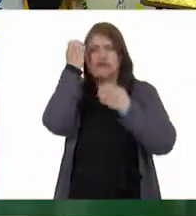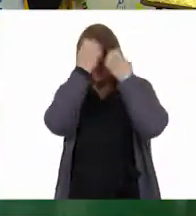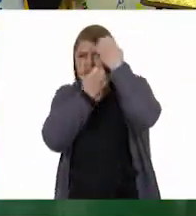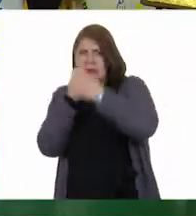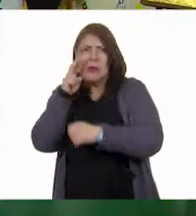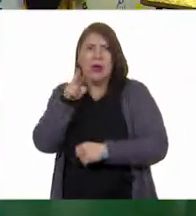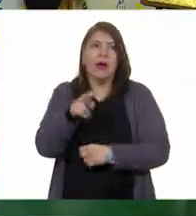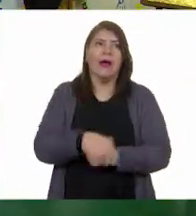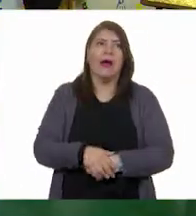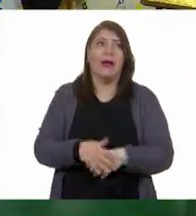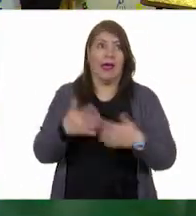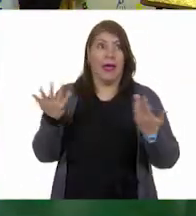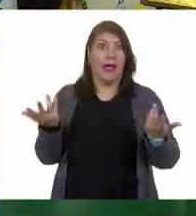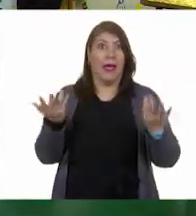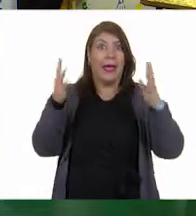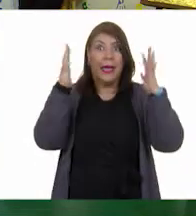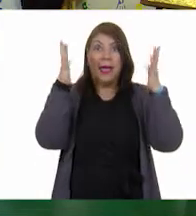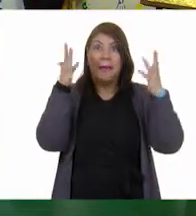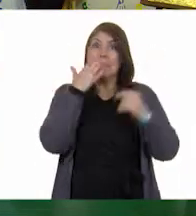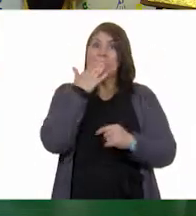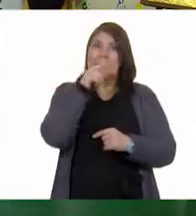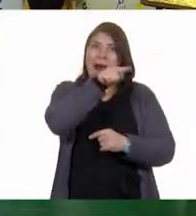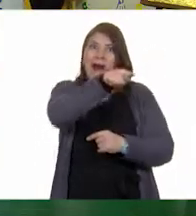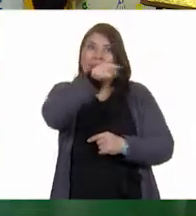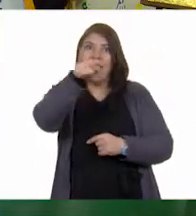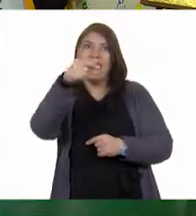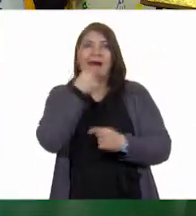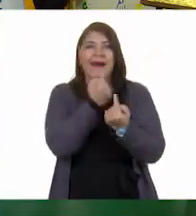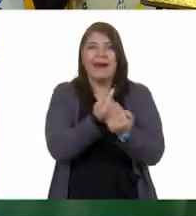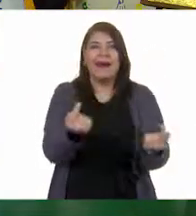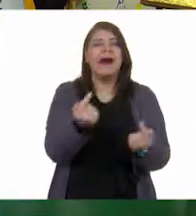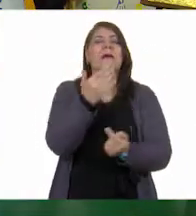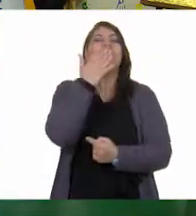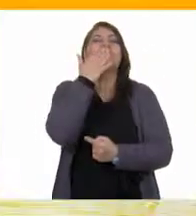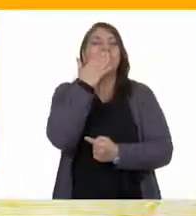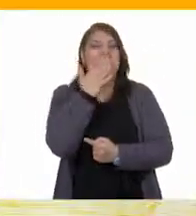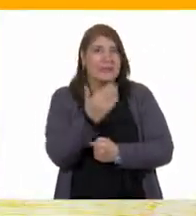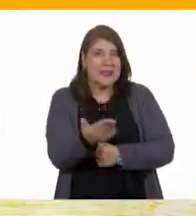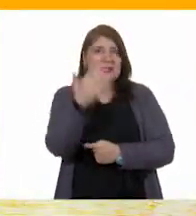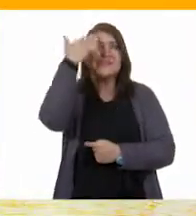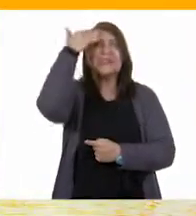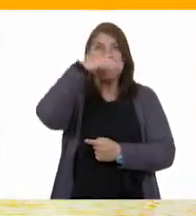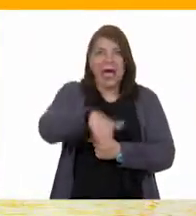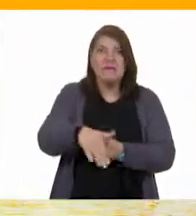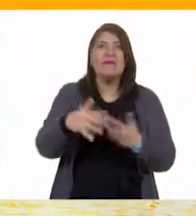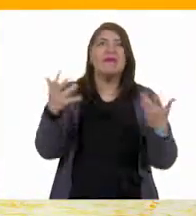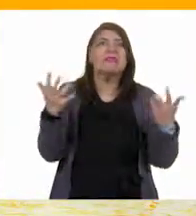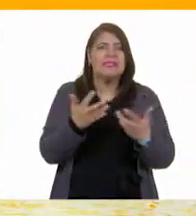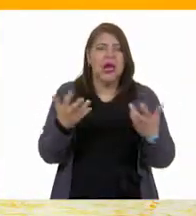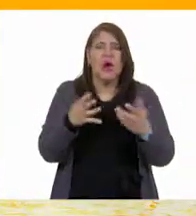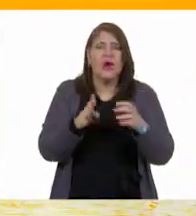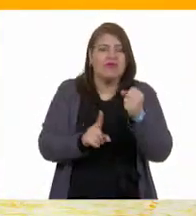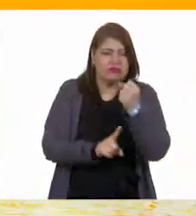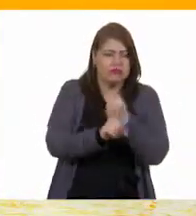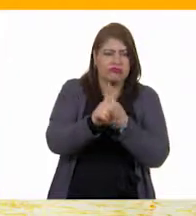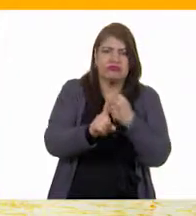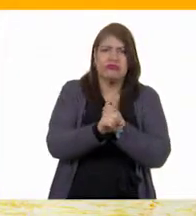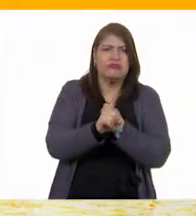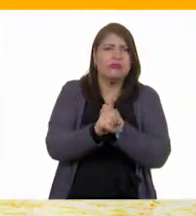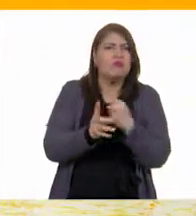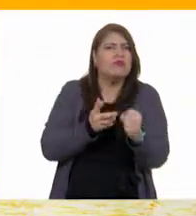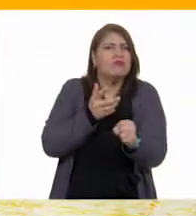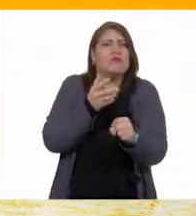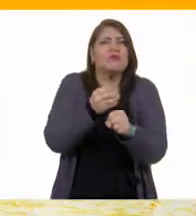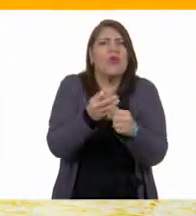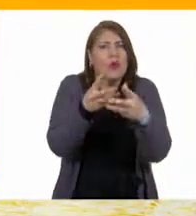¡Oh, muy bien! Ellas y ellos saben excelentemente cómo resolver los conflictos